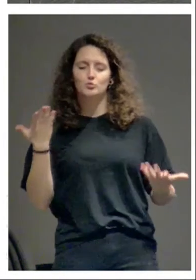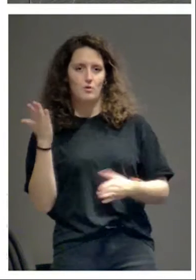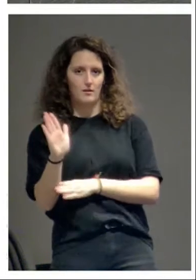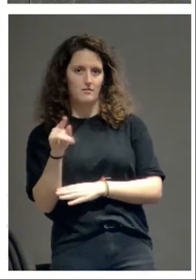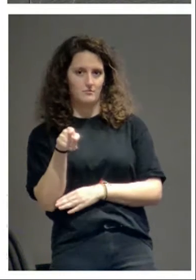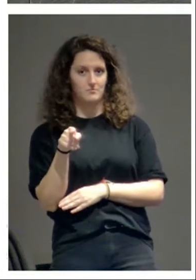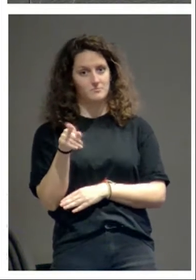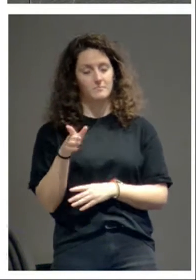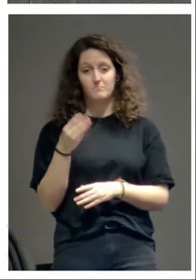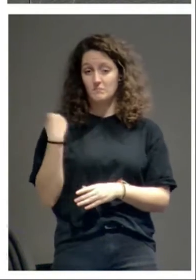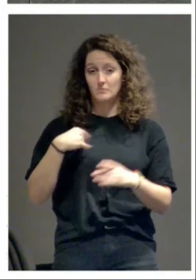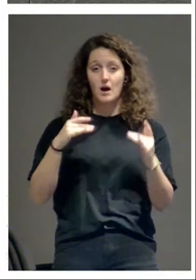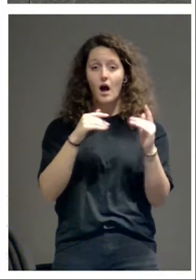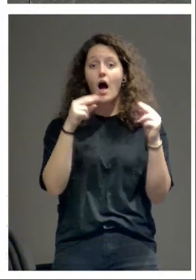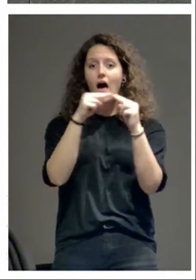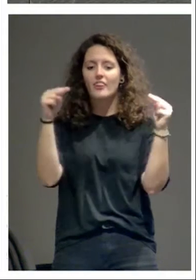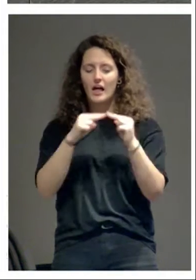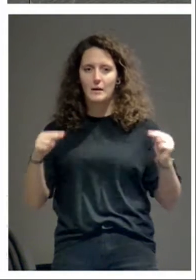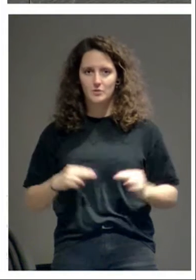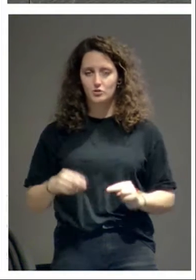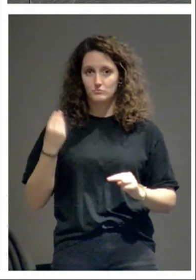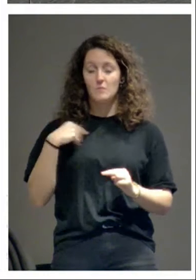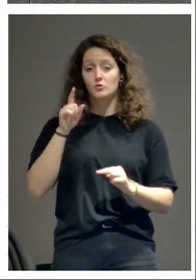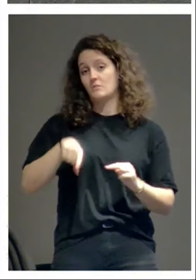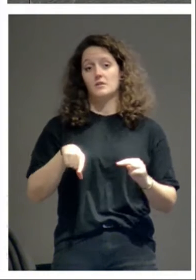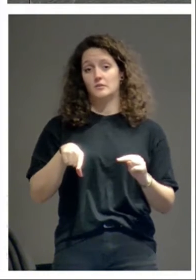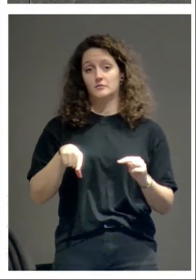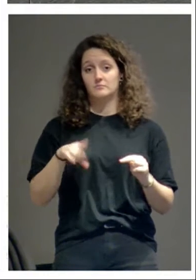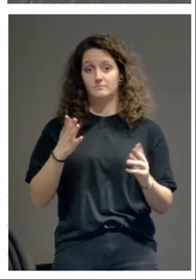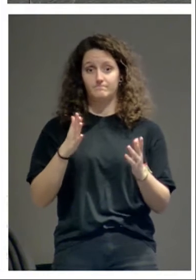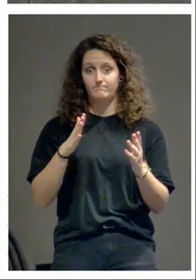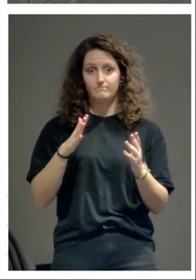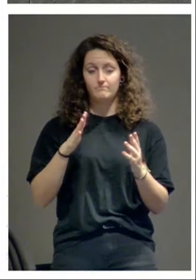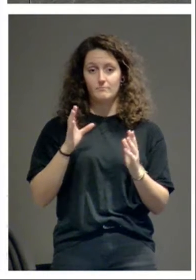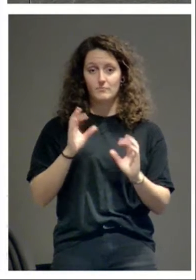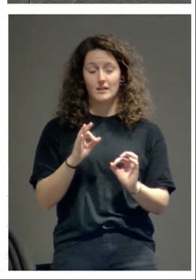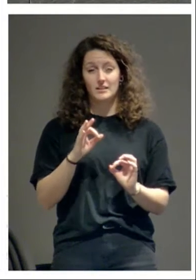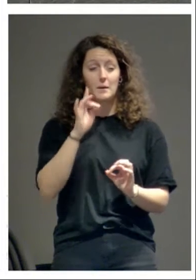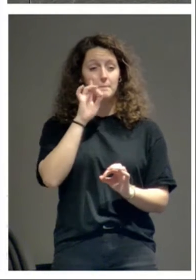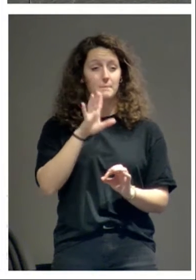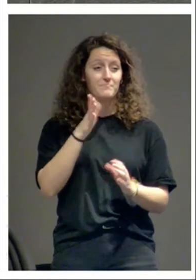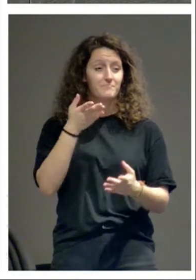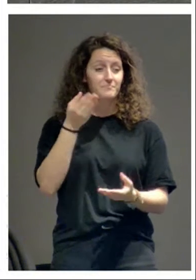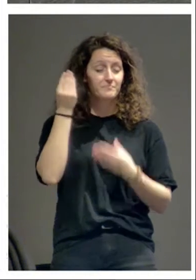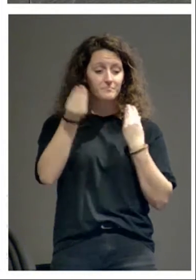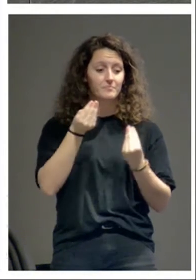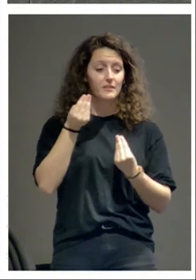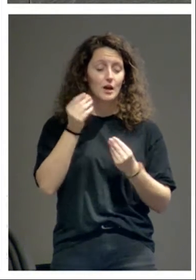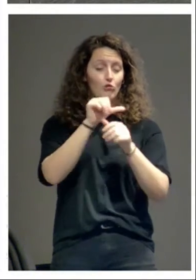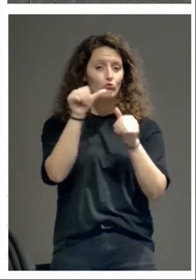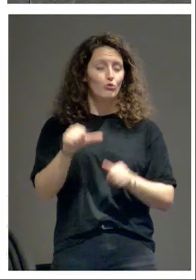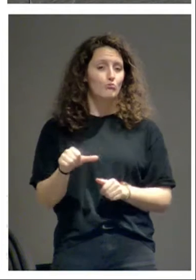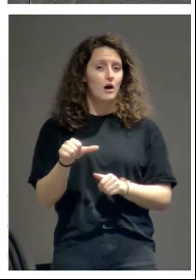Mayor llena de andamios. El transepto también está lleno de andamios. Y para que se hagan una idea del modo como podemos